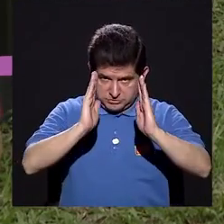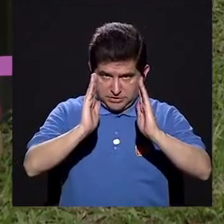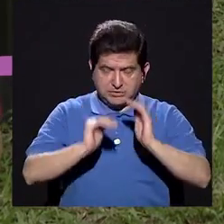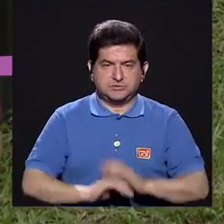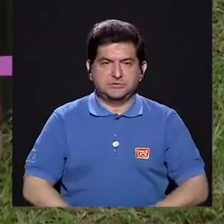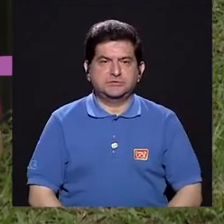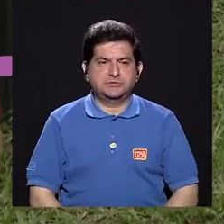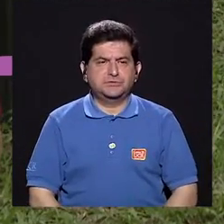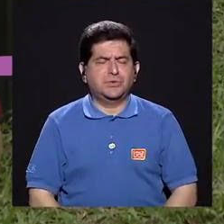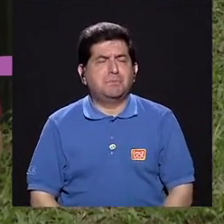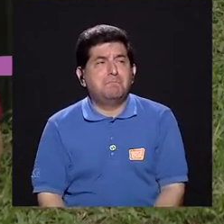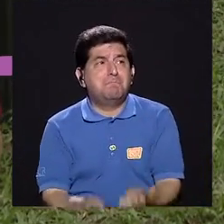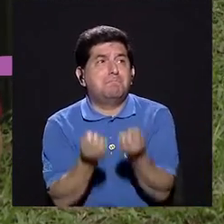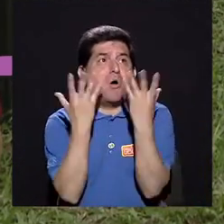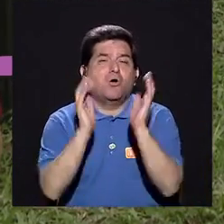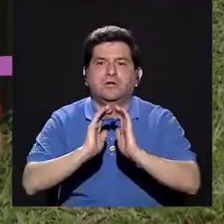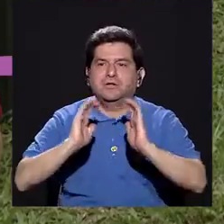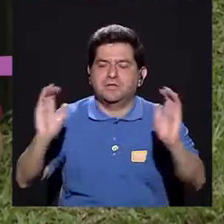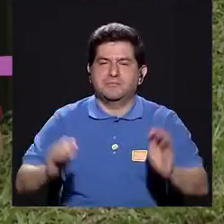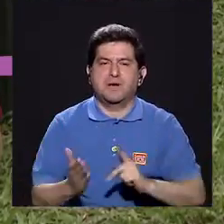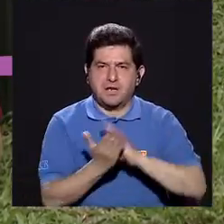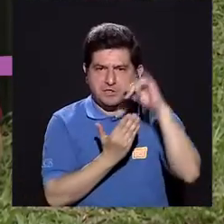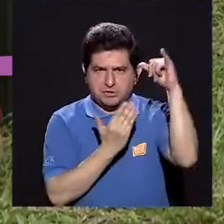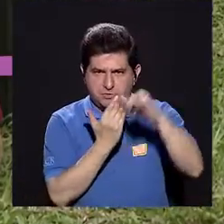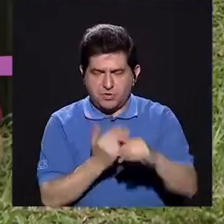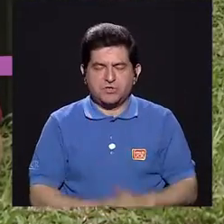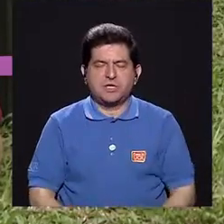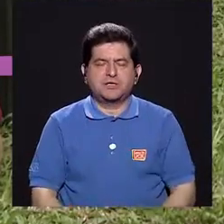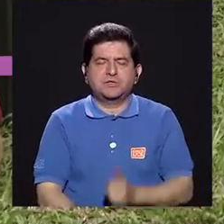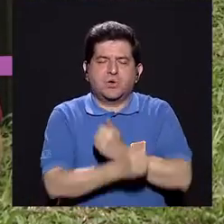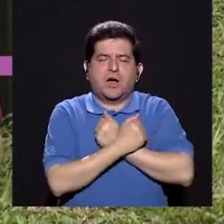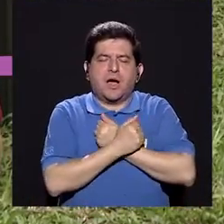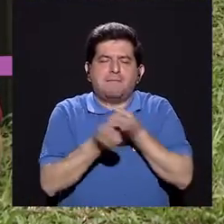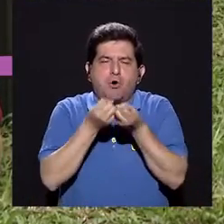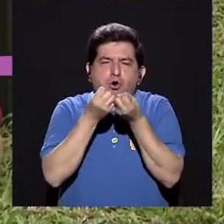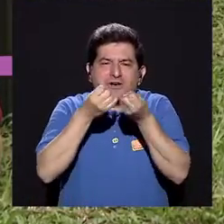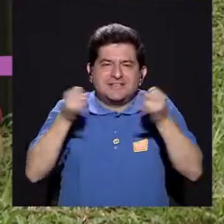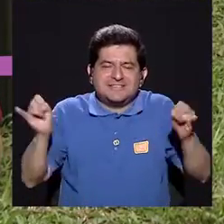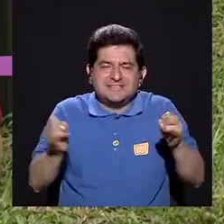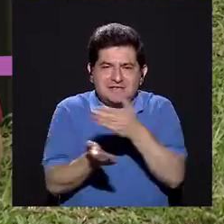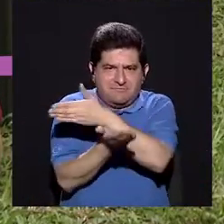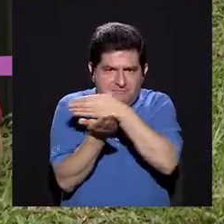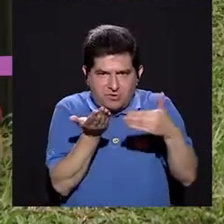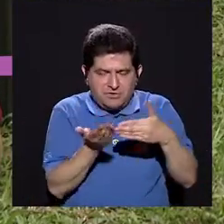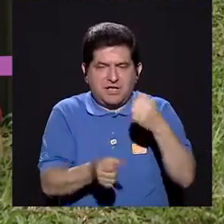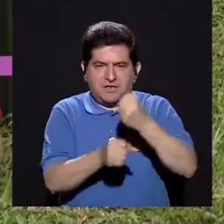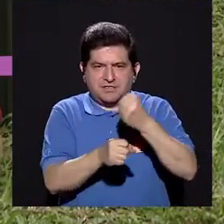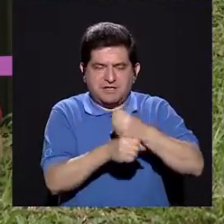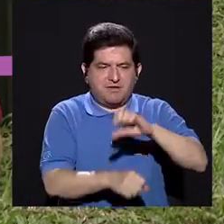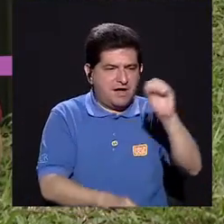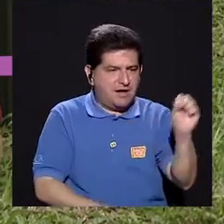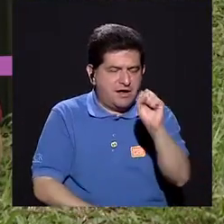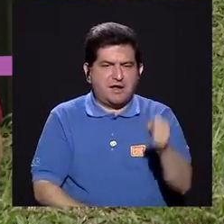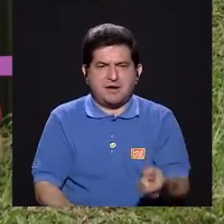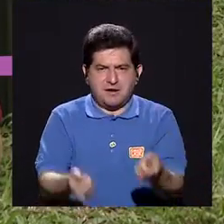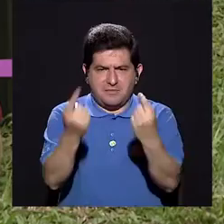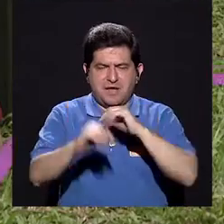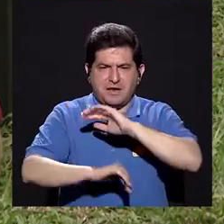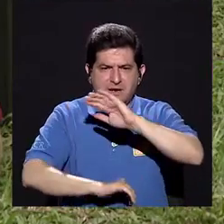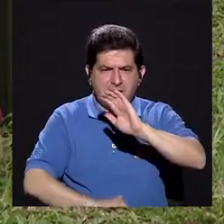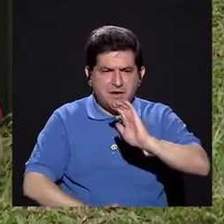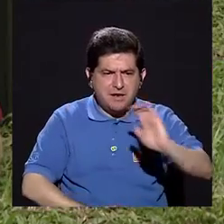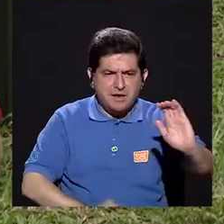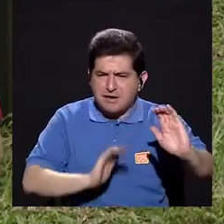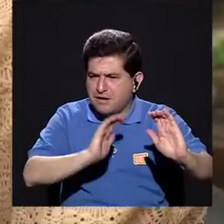Atendemos cualquier cantidad de niños. Tenemos un proyecto llamado Amor sin Fronteras, que se trabaja los sábados y vienen niños de todas